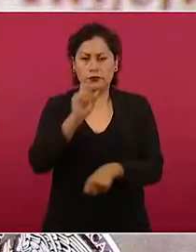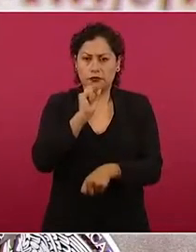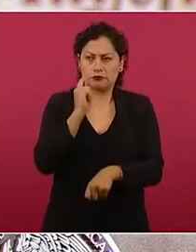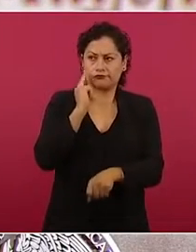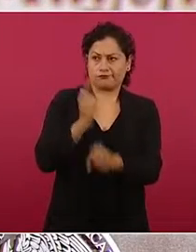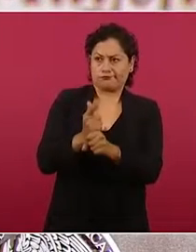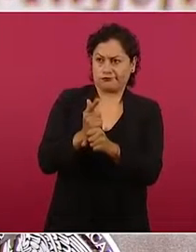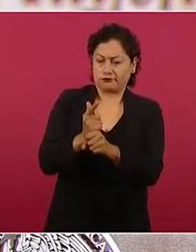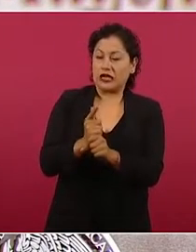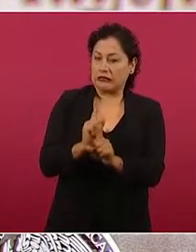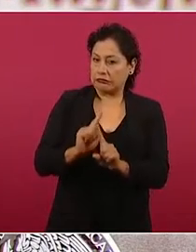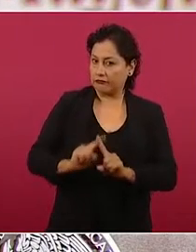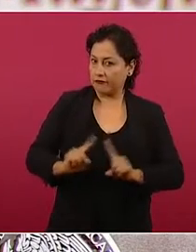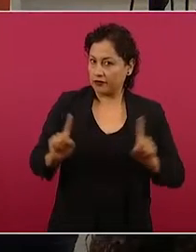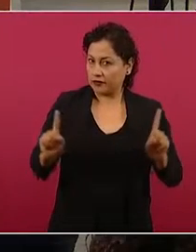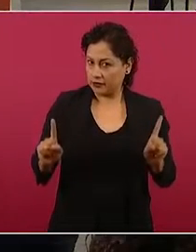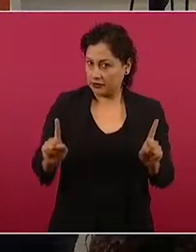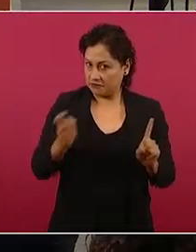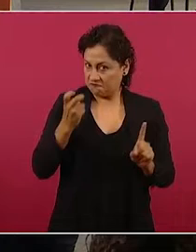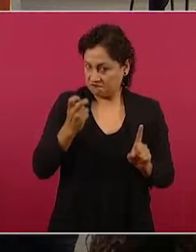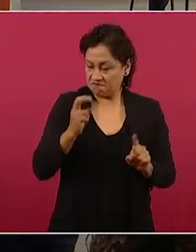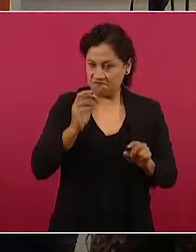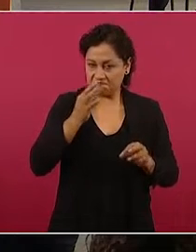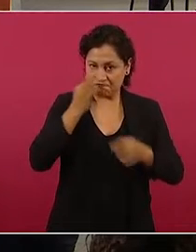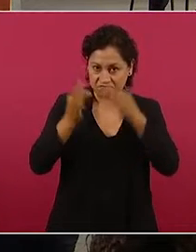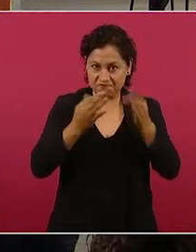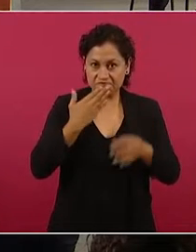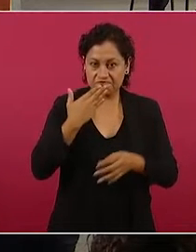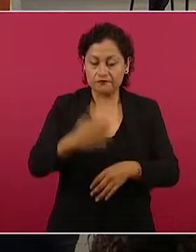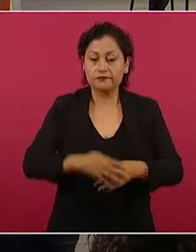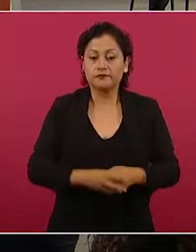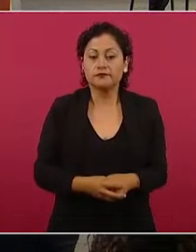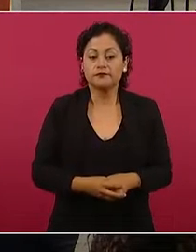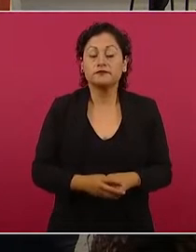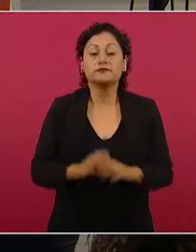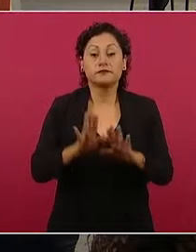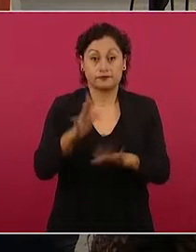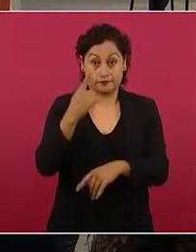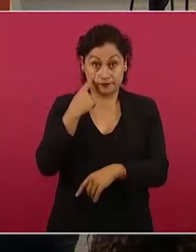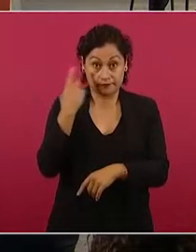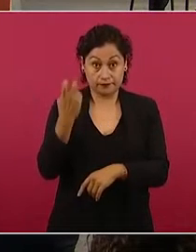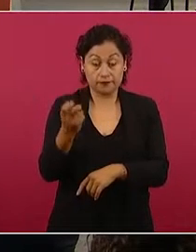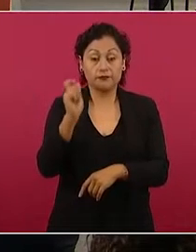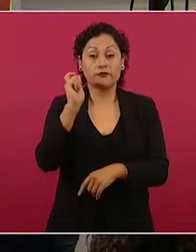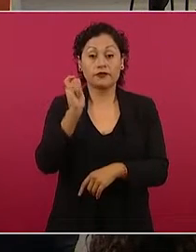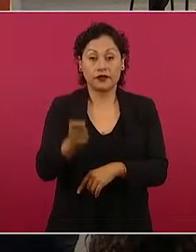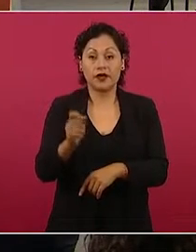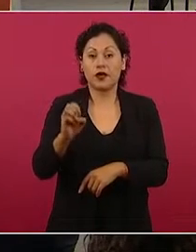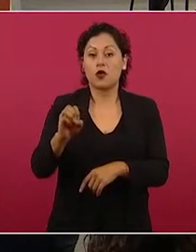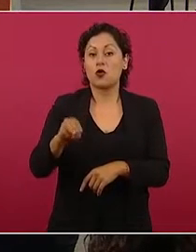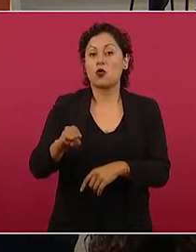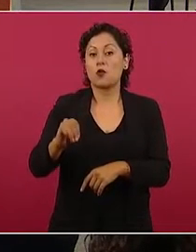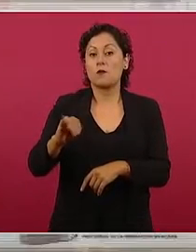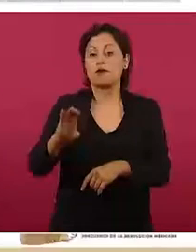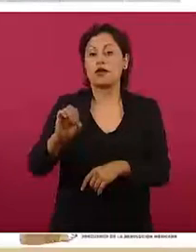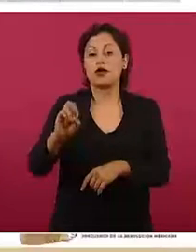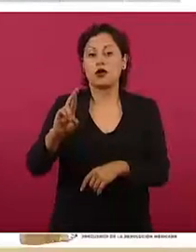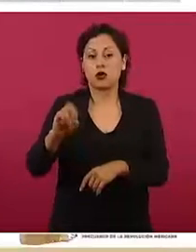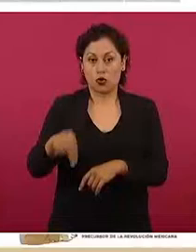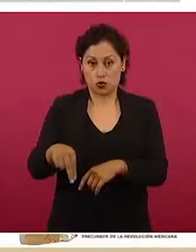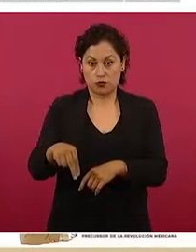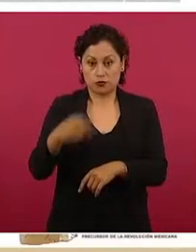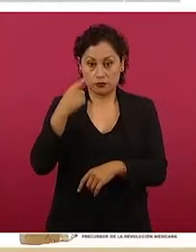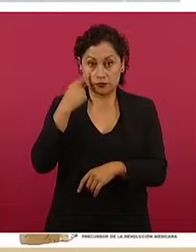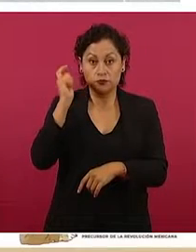la epidemia. Lo que vemos es el comportamiento de la variante Ómicron, principalmente